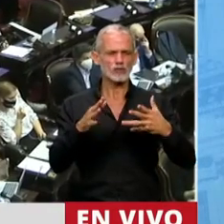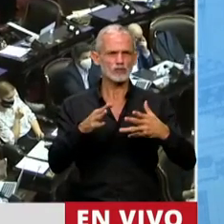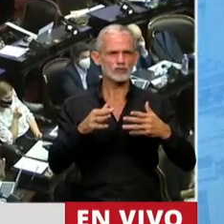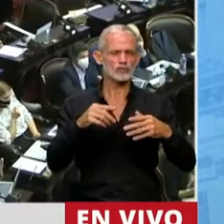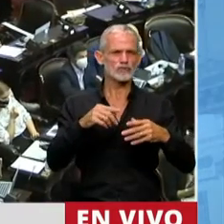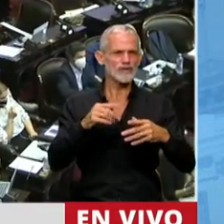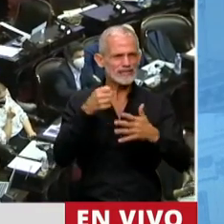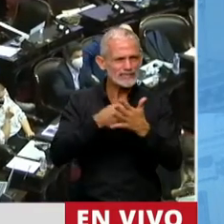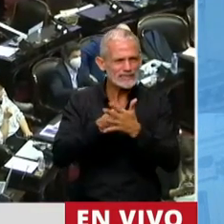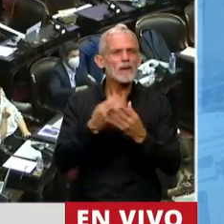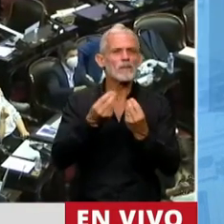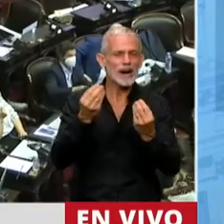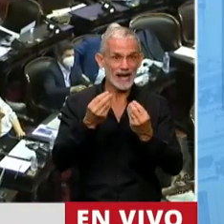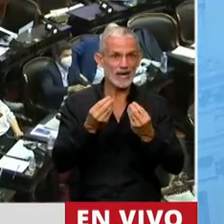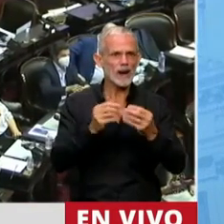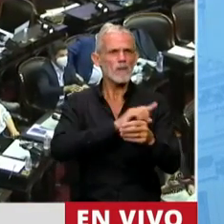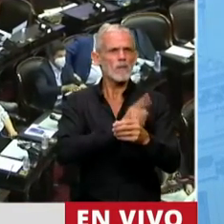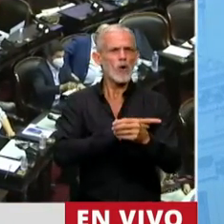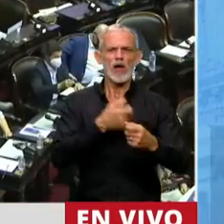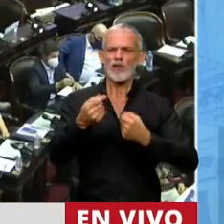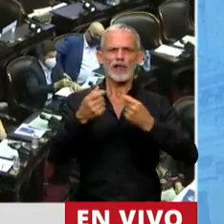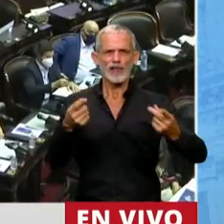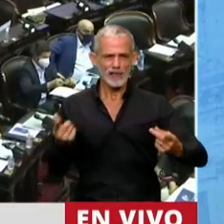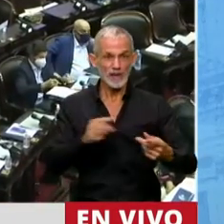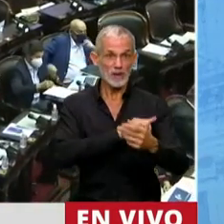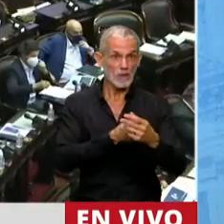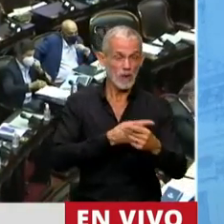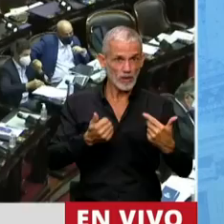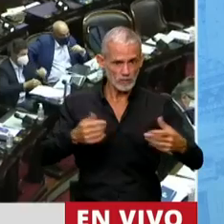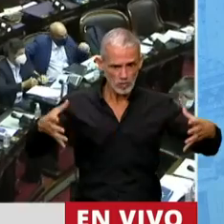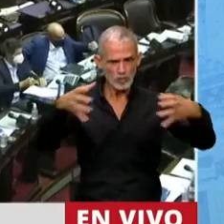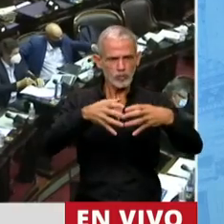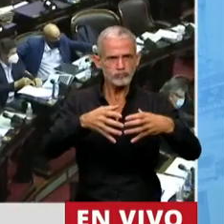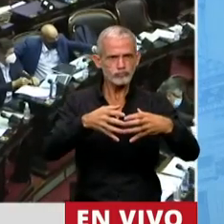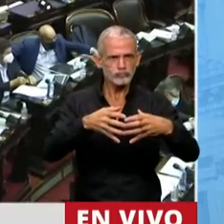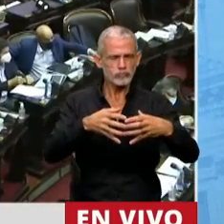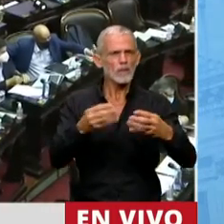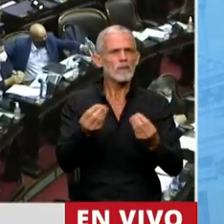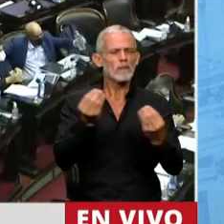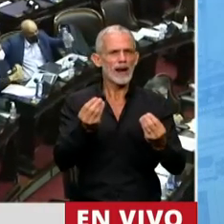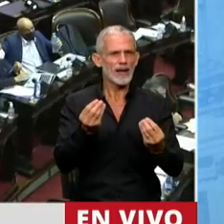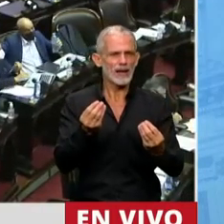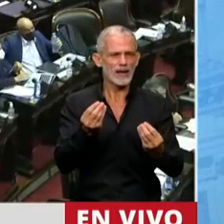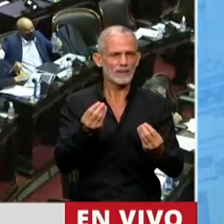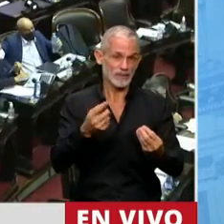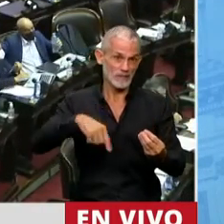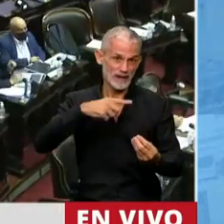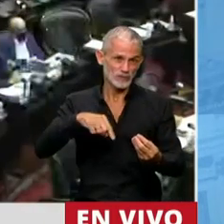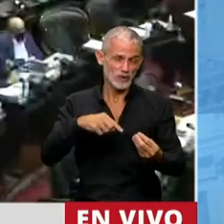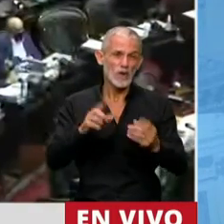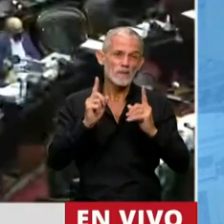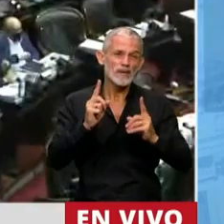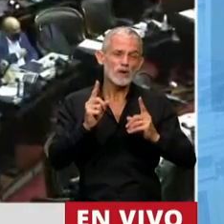esfuerzos militantes en la tarea de construir poder, de construir poder constituyente si así es necesario para evitar